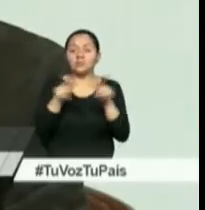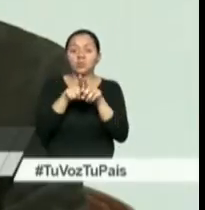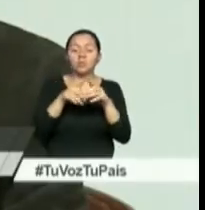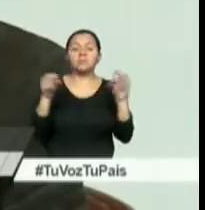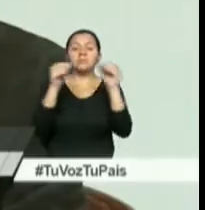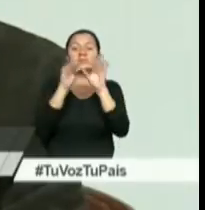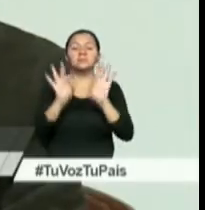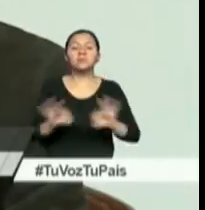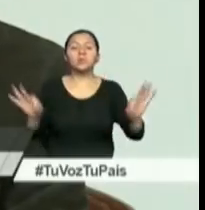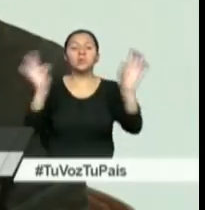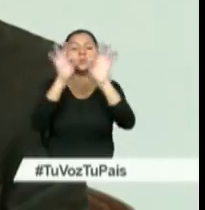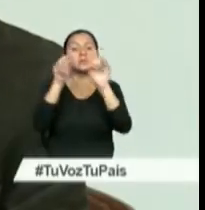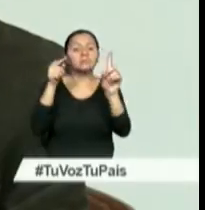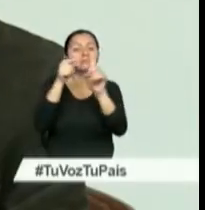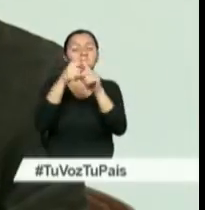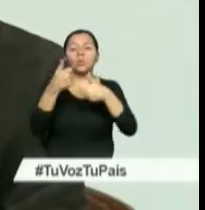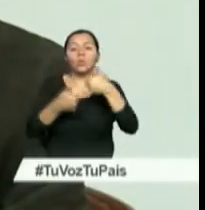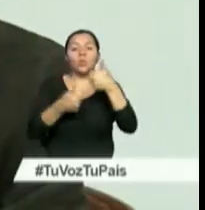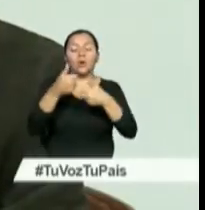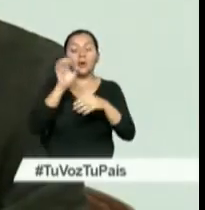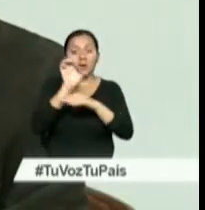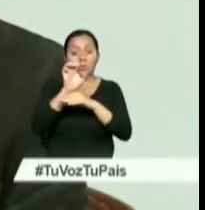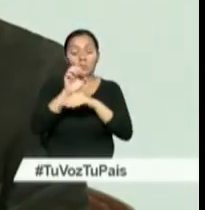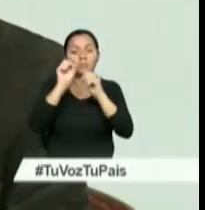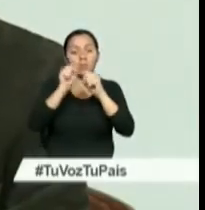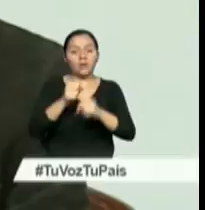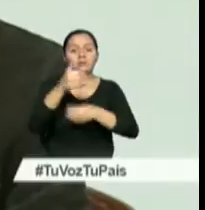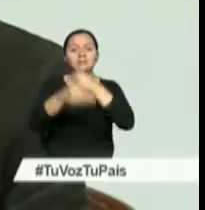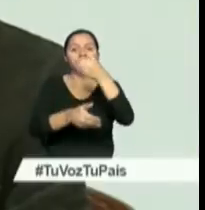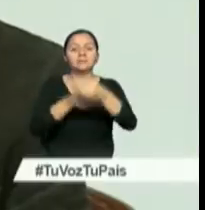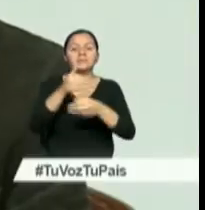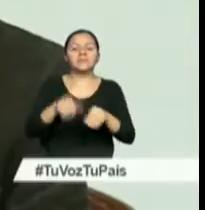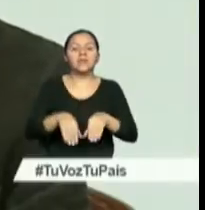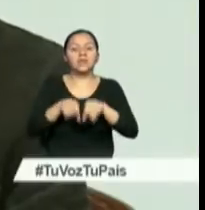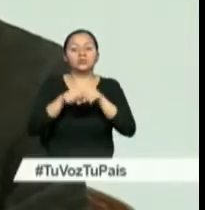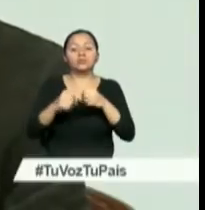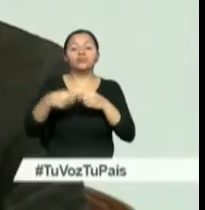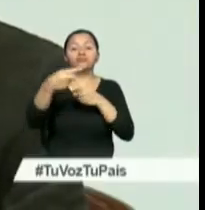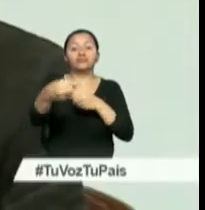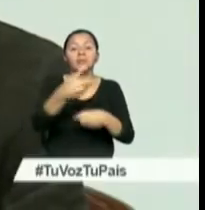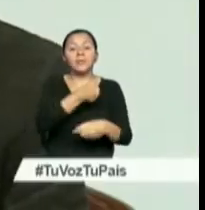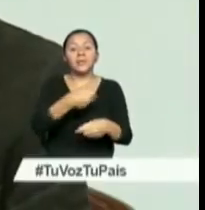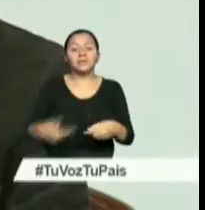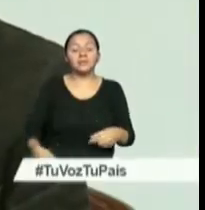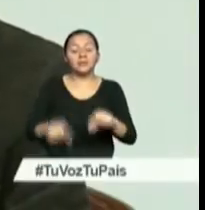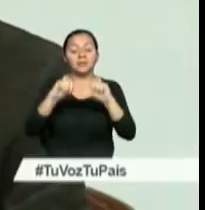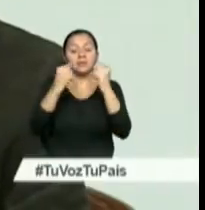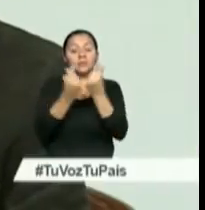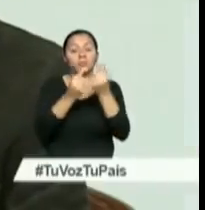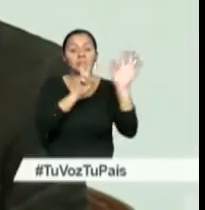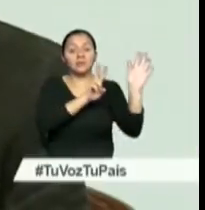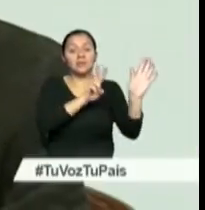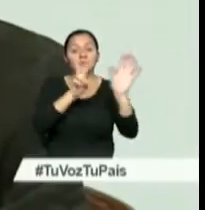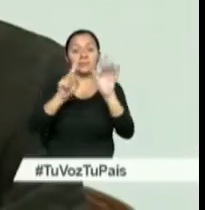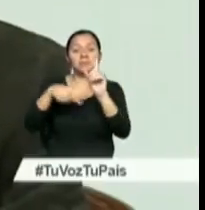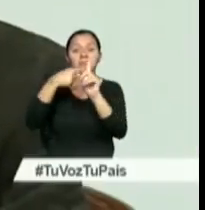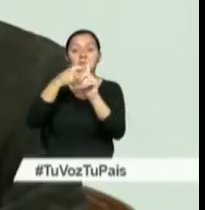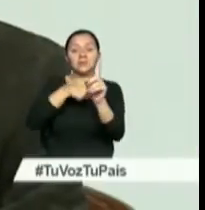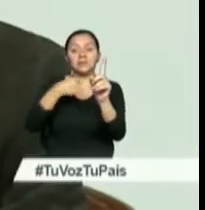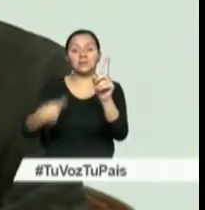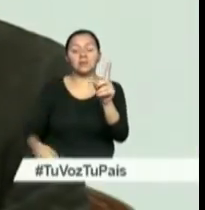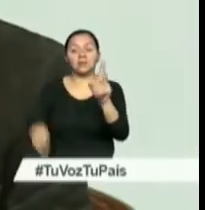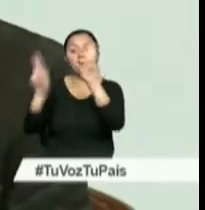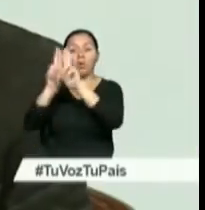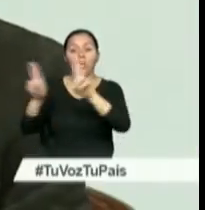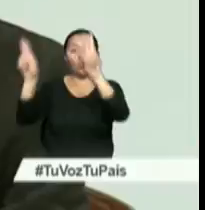fundamental porque el Ecuador va a asumir la presidencia en unas semanas del G77 en